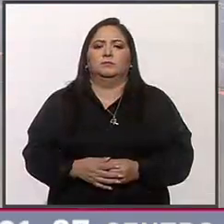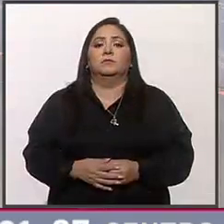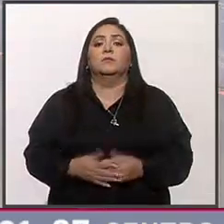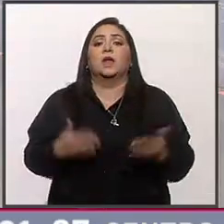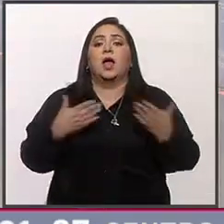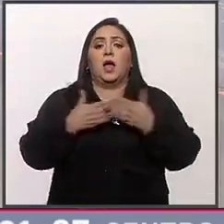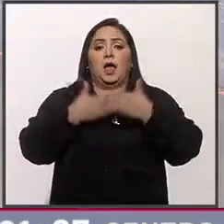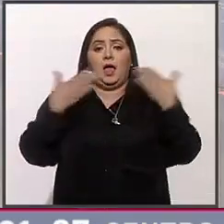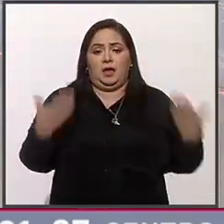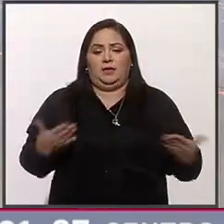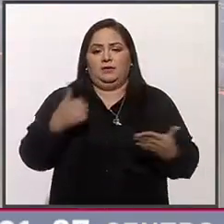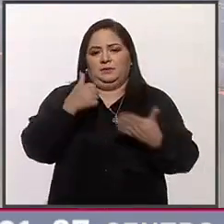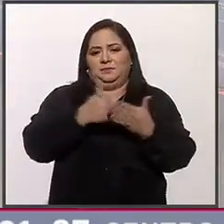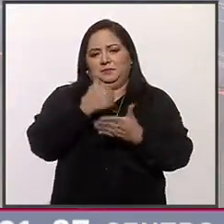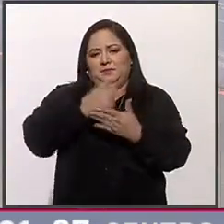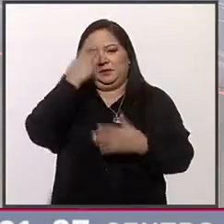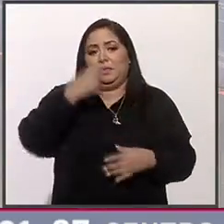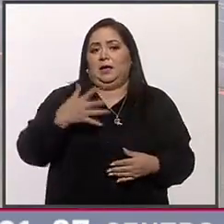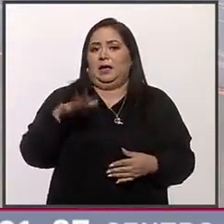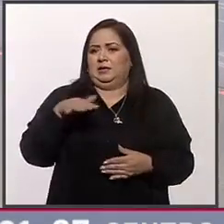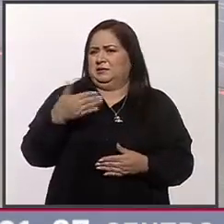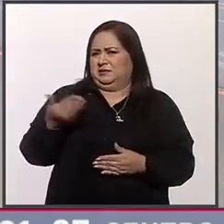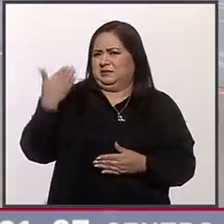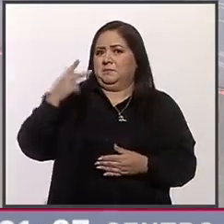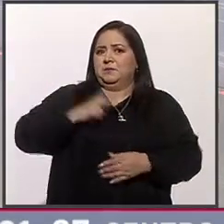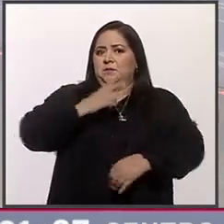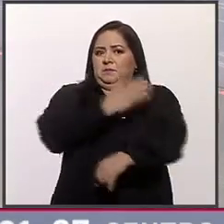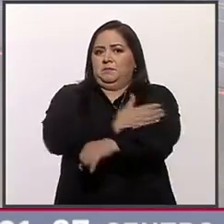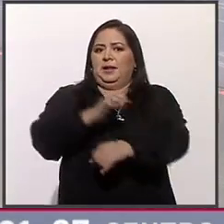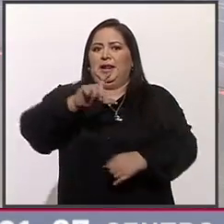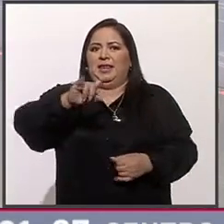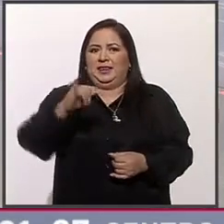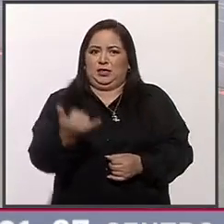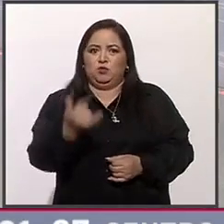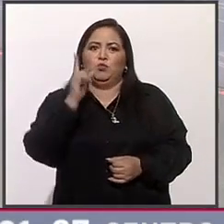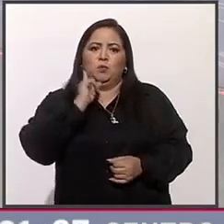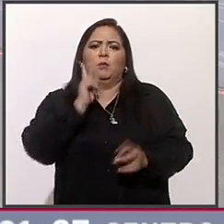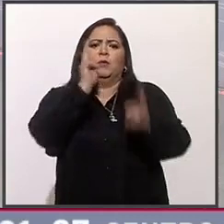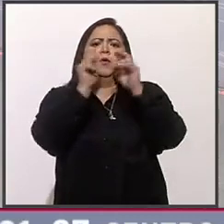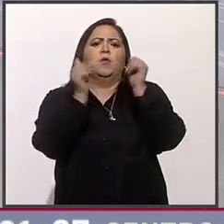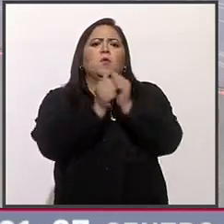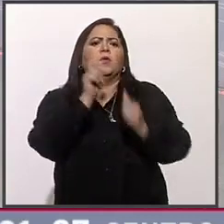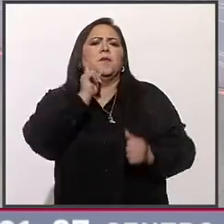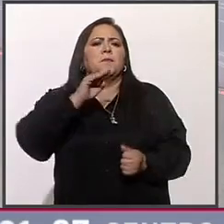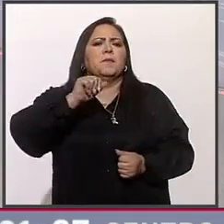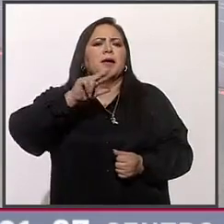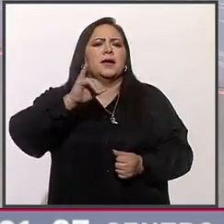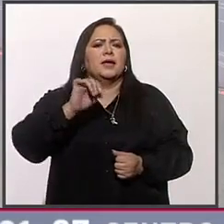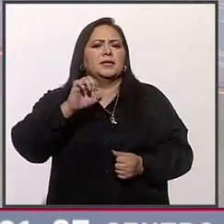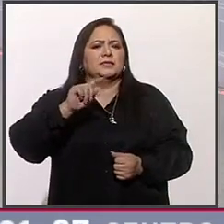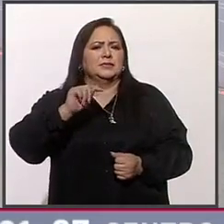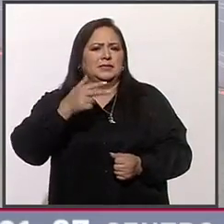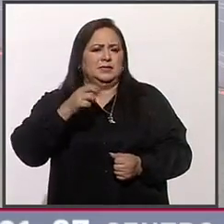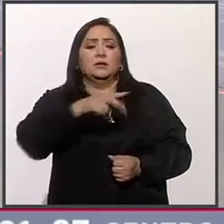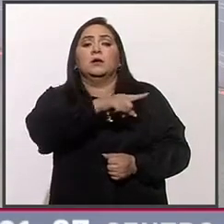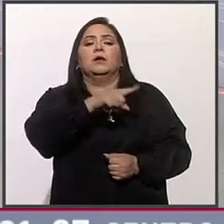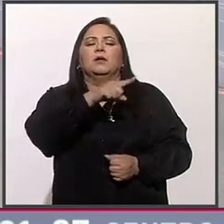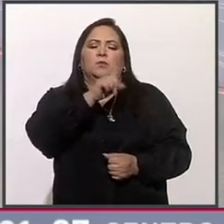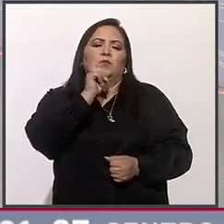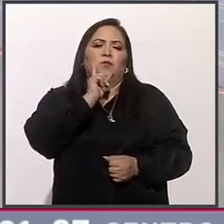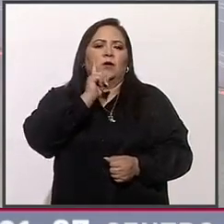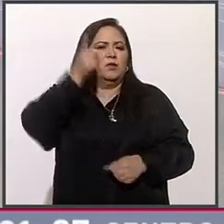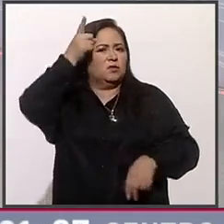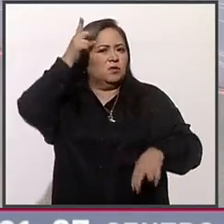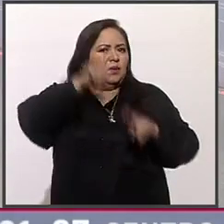Vamos ahora a temas metropolitanos. Hace unos días mi compañera Leticia Carvajal platicó con María del Rosario Castro, directora general del